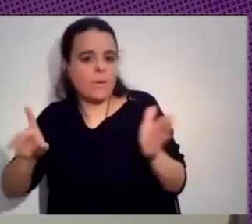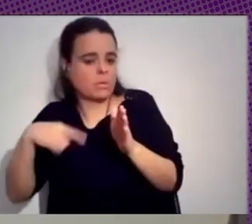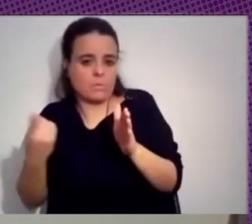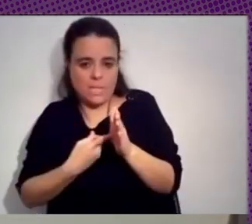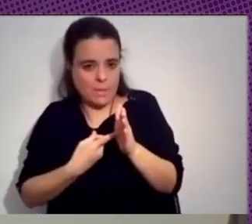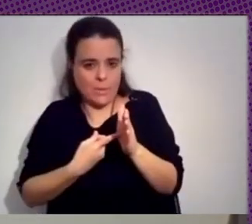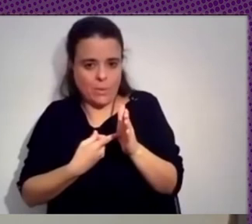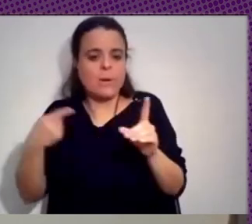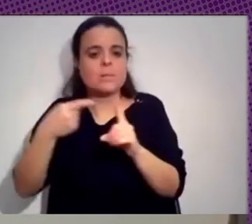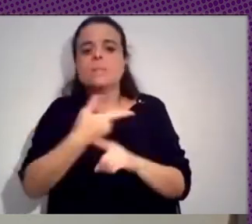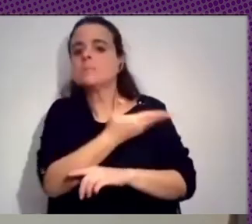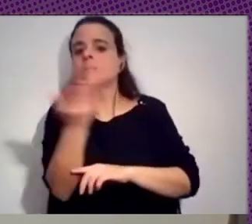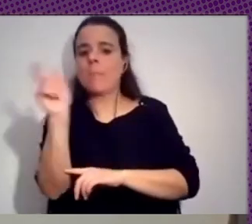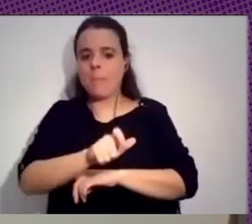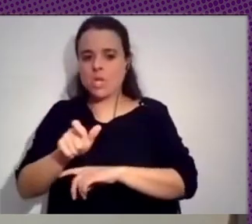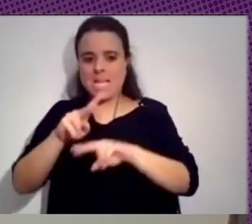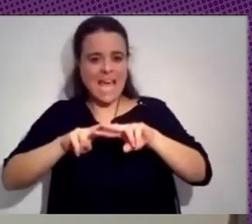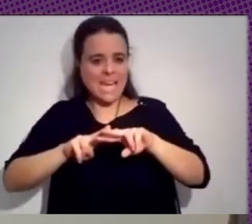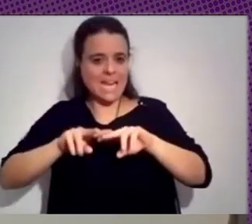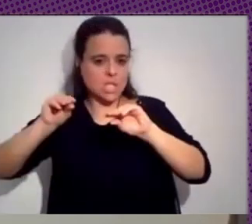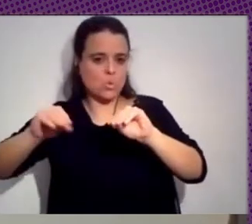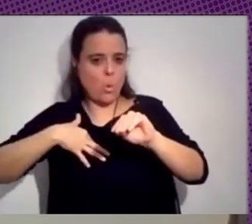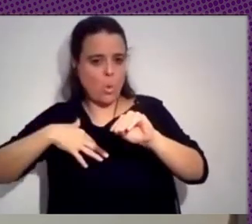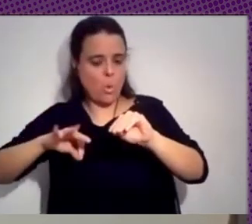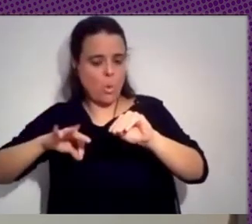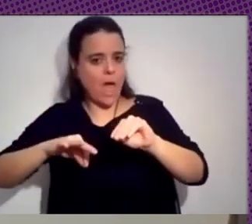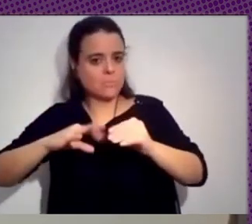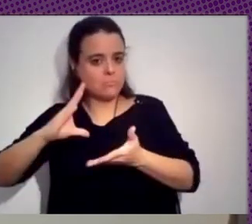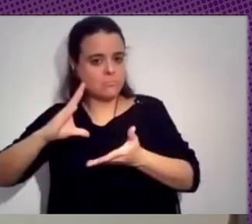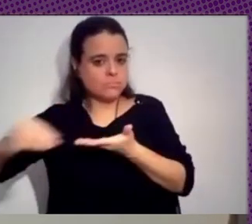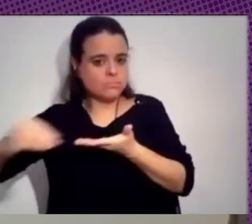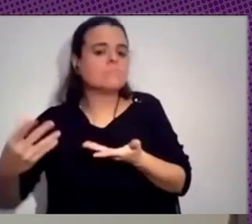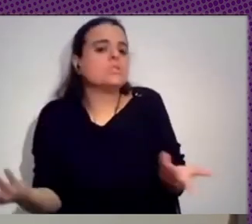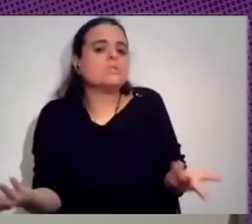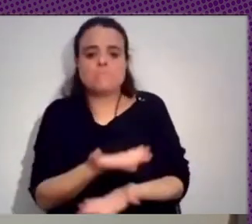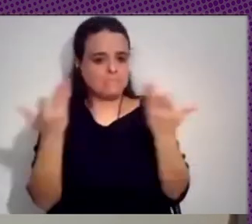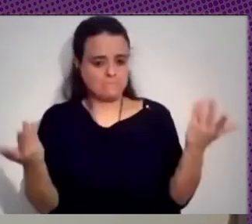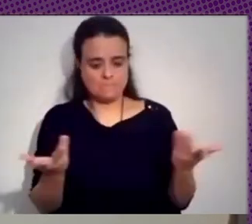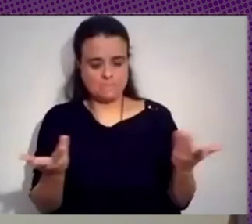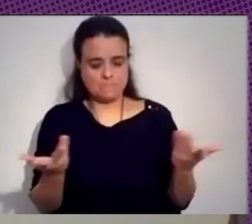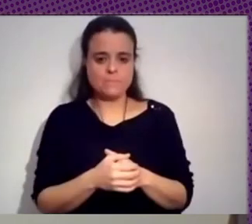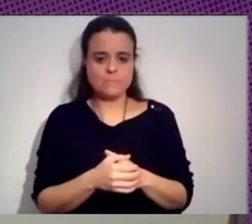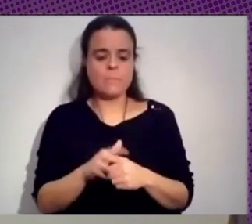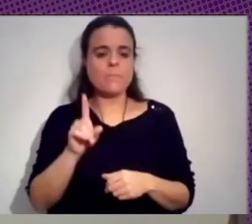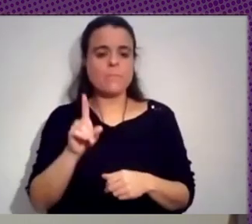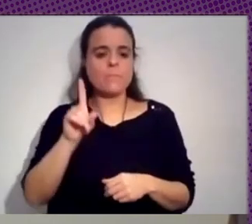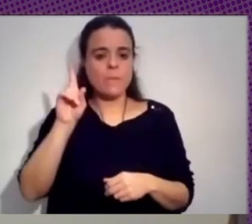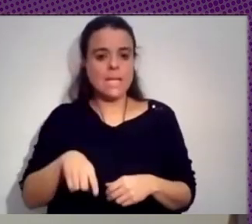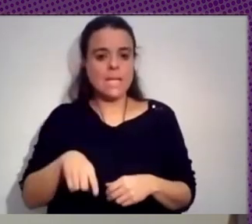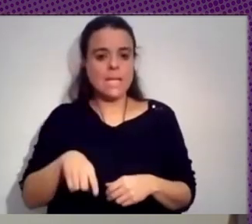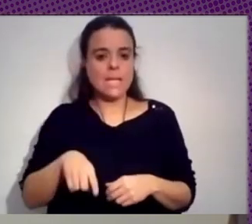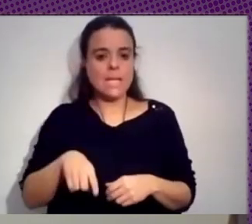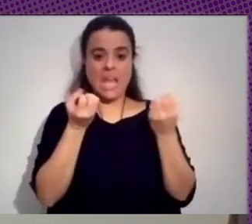análisis o puedan también reproducir los análisis. Entonces, digamos, esos son principalmente los frentes. También poder clasificar la